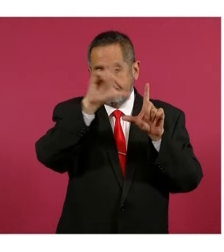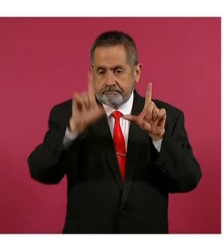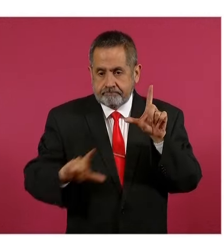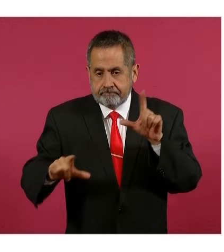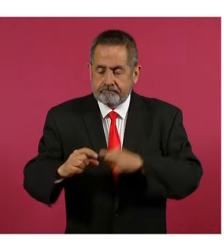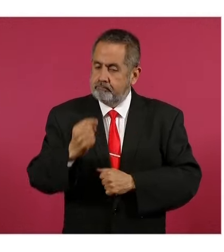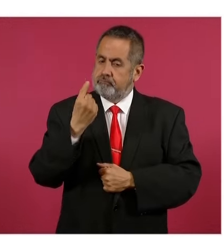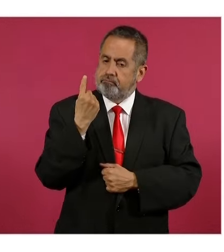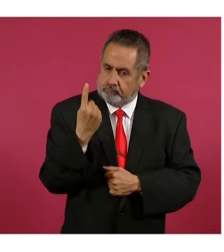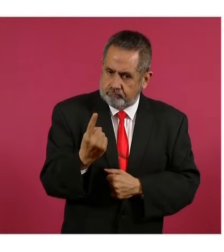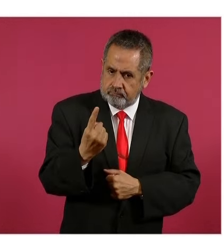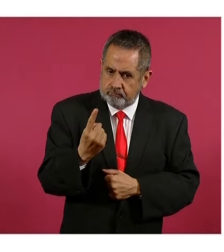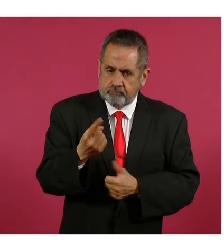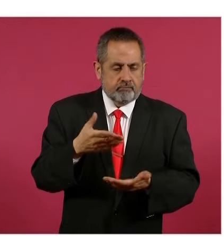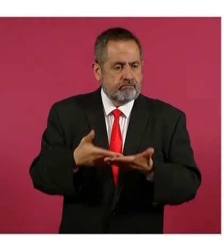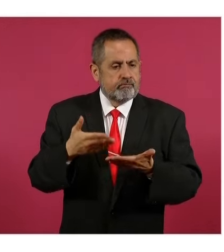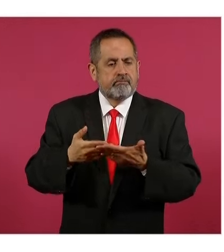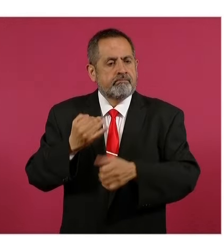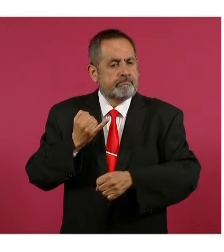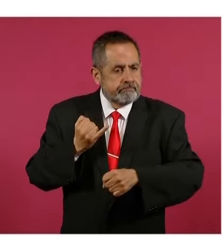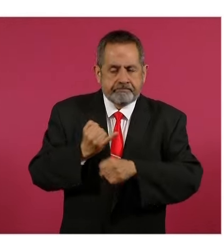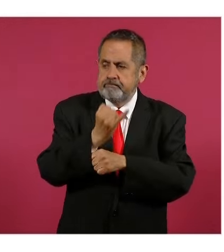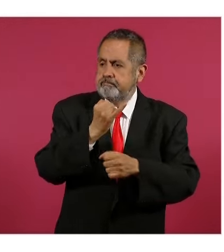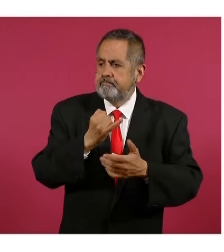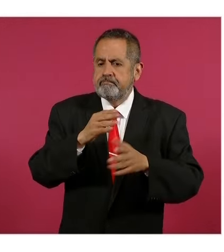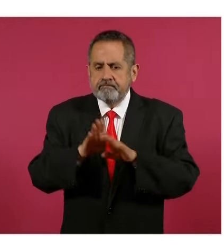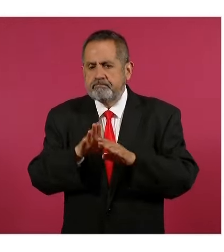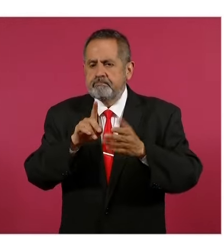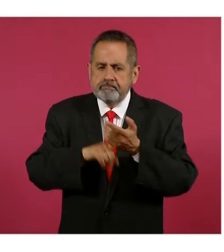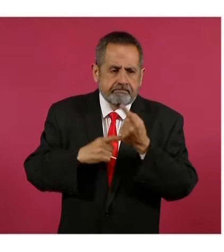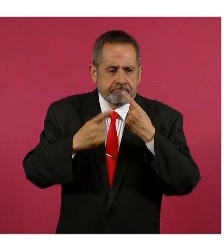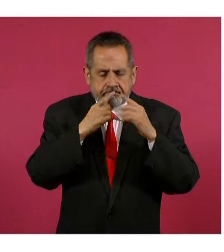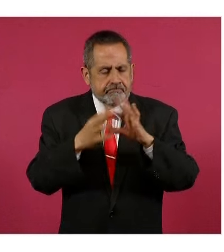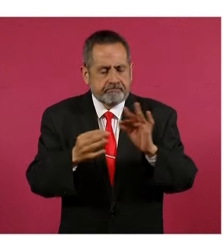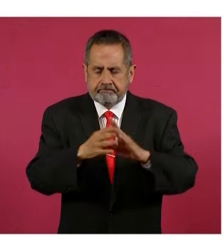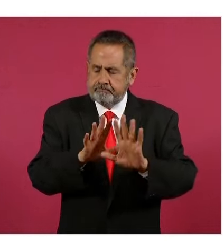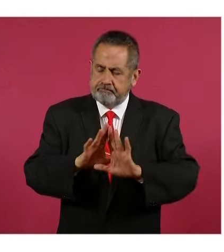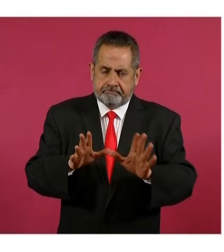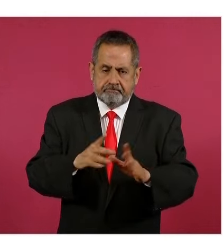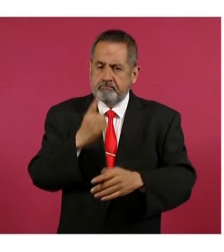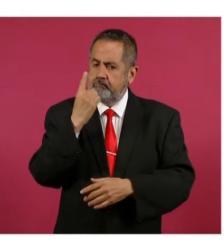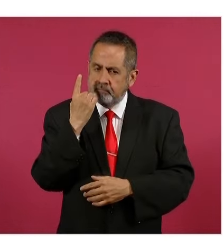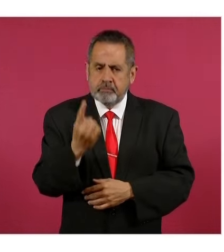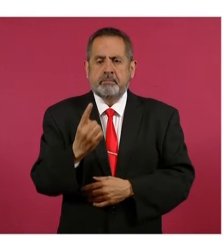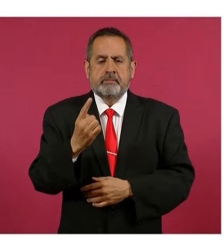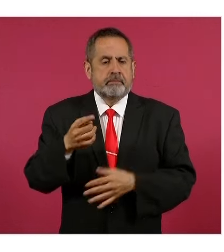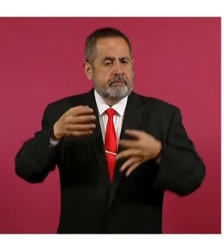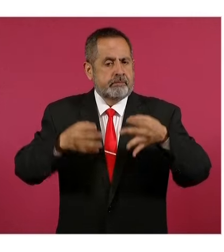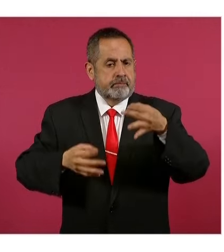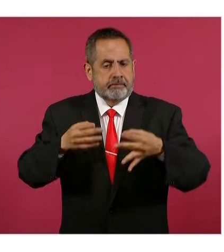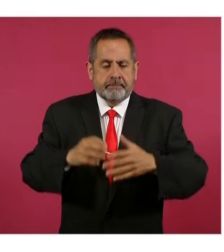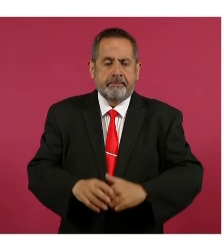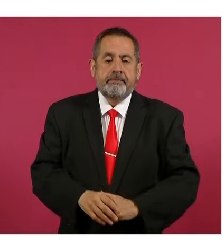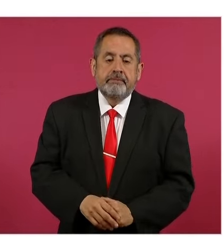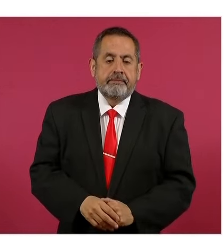resolviendo prácticamente el total de los asuntos impugnados. Adelante.